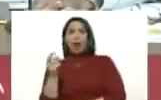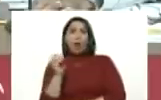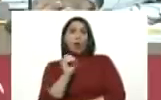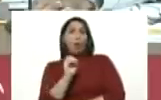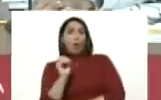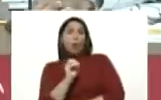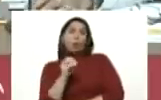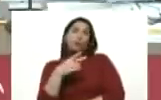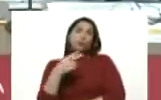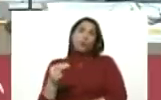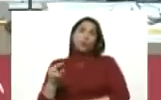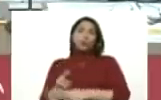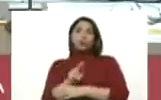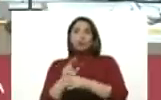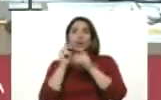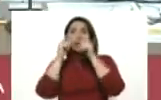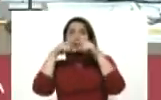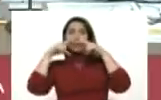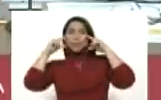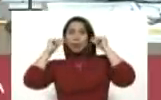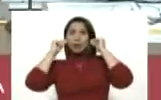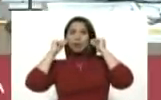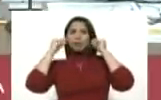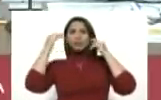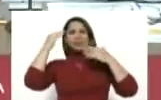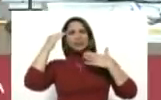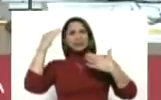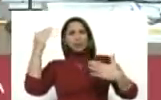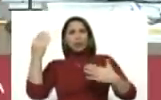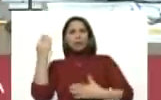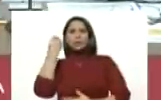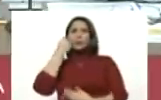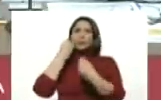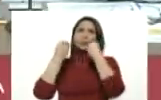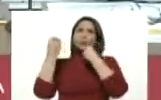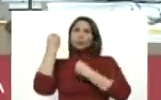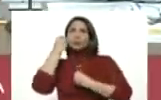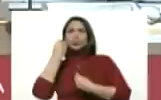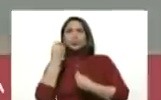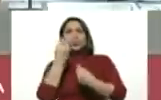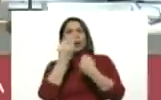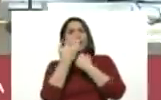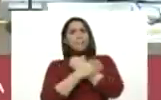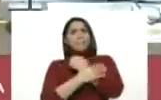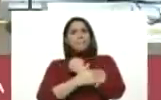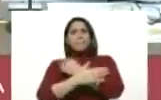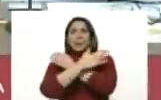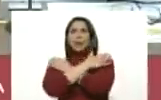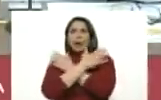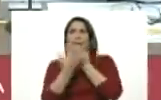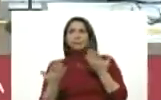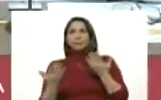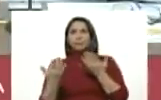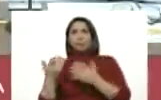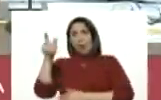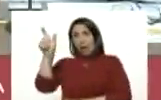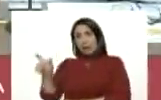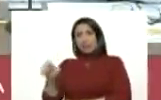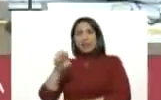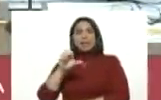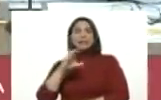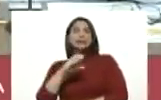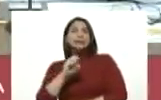no usarlo, a saludarse con besos, con abrazos. Aquí está escalona, que es un abrazador profesional.